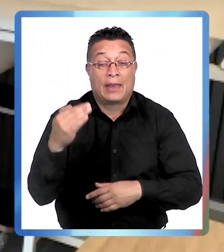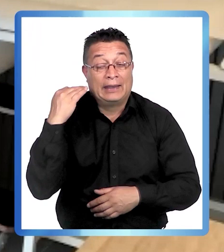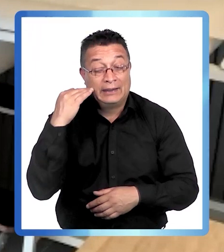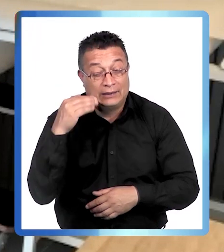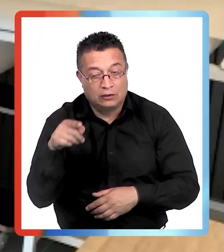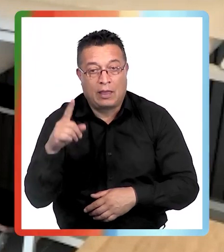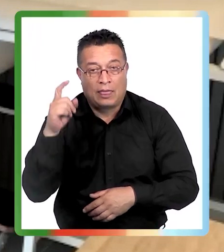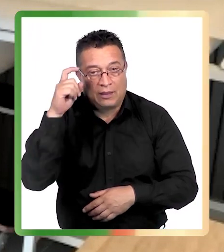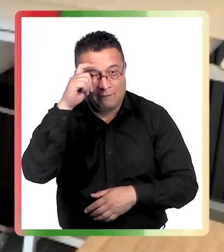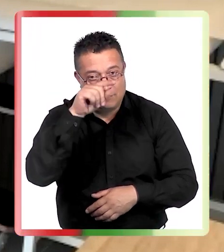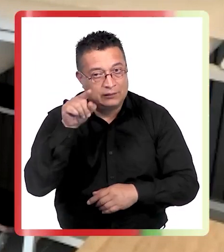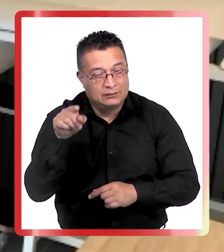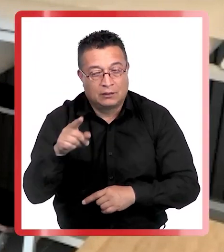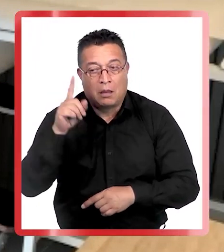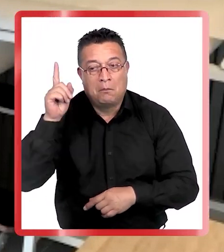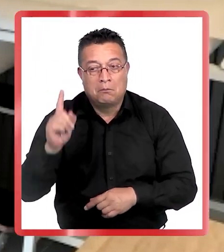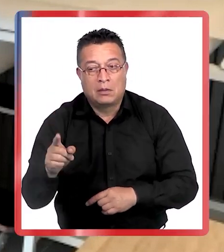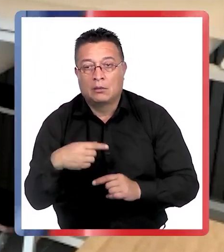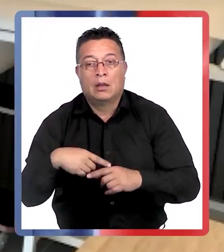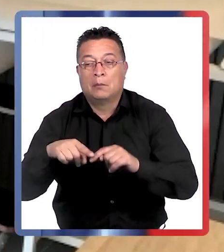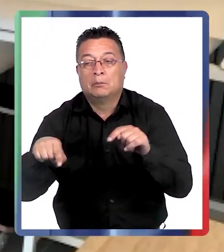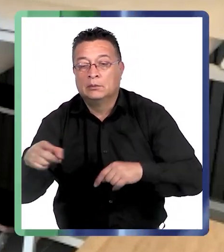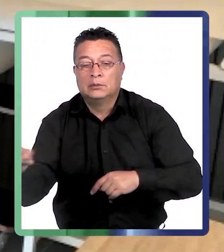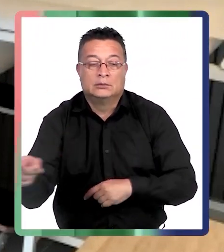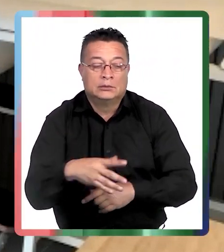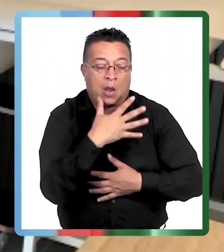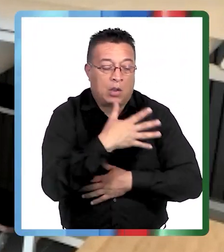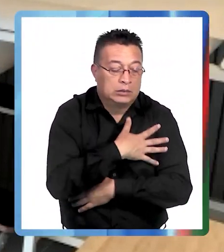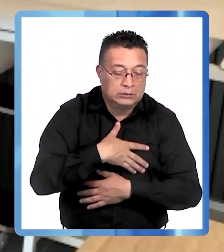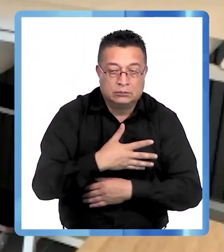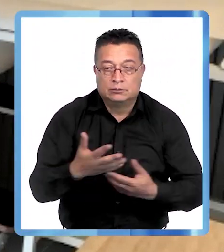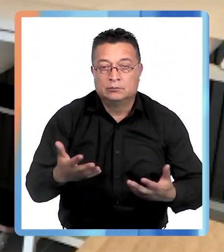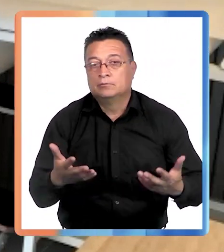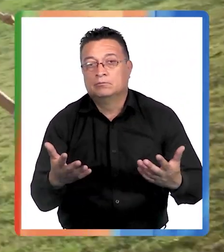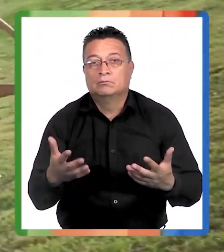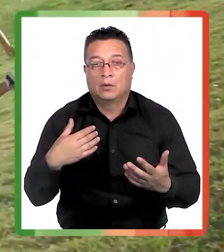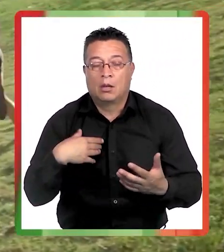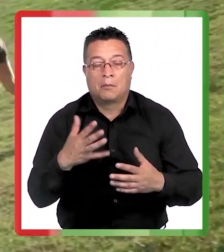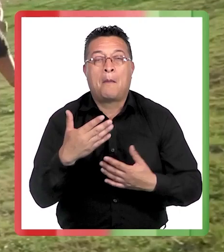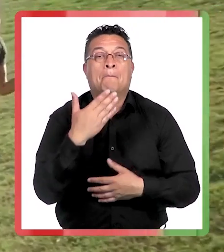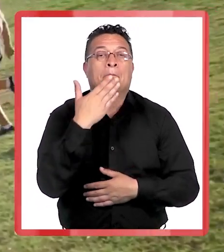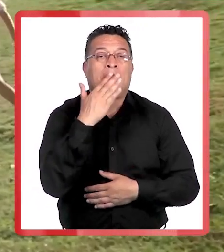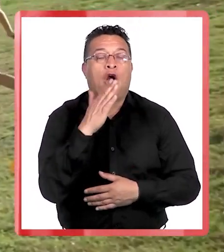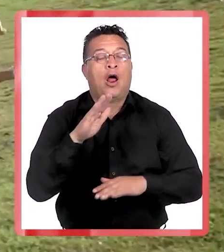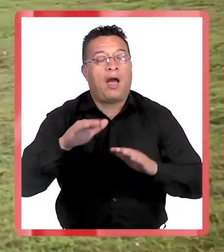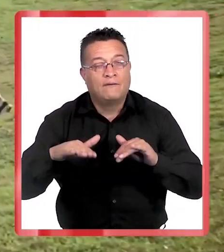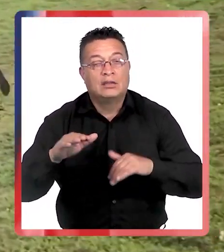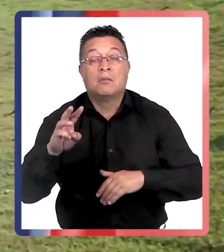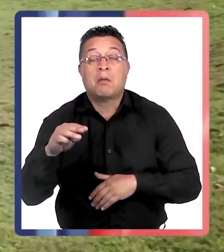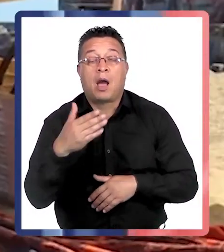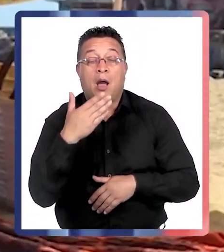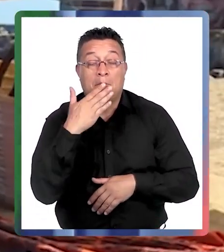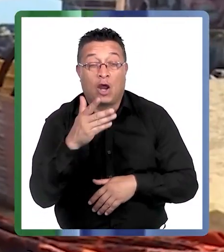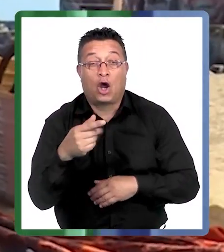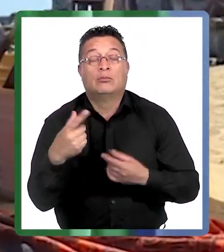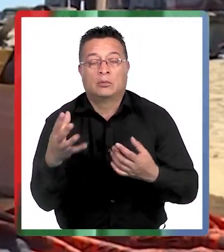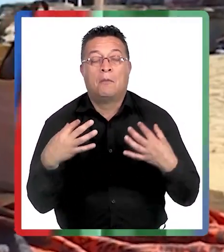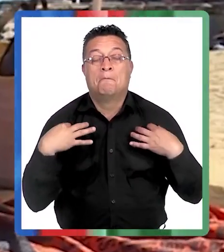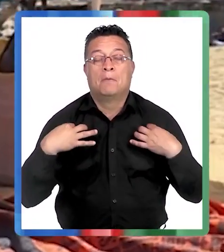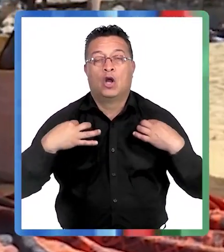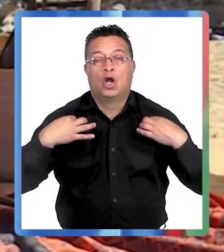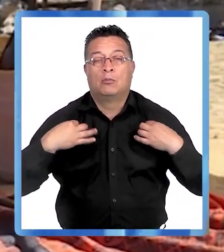como que es difícil decirles que se tiene que salir a la piscina secada al reaplicar, entonces muchas veces es mucho más práctico para las mamás o en general,